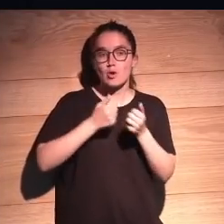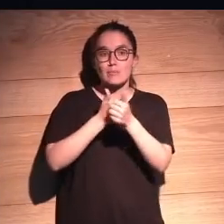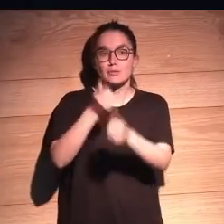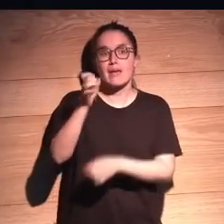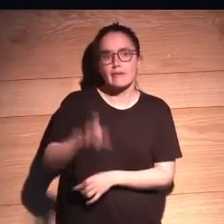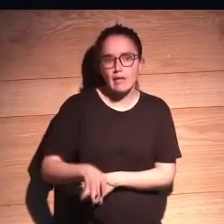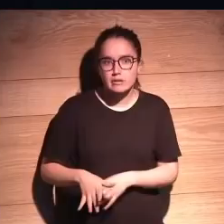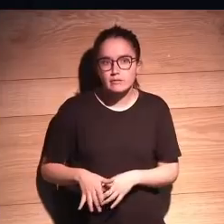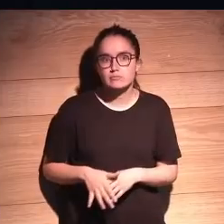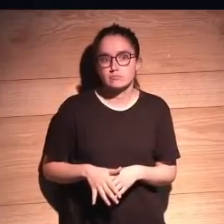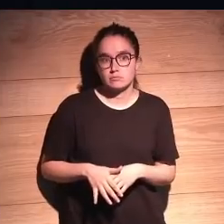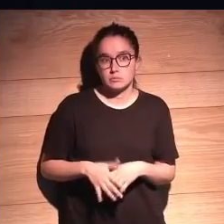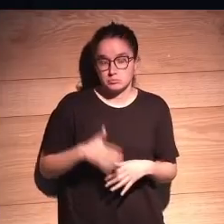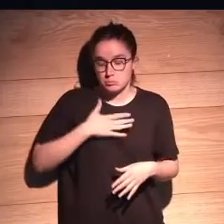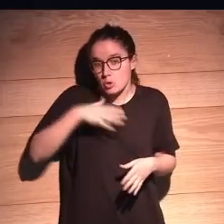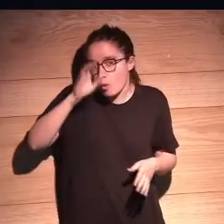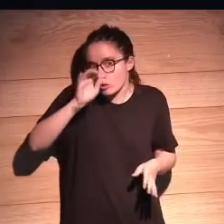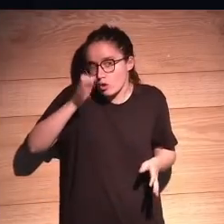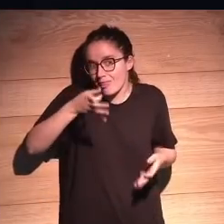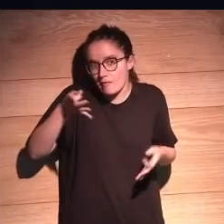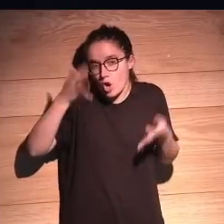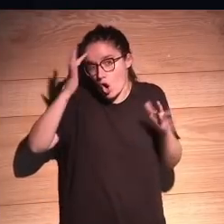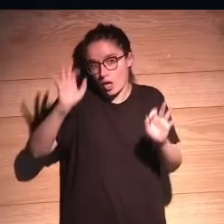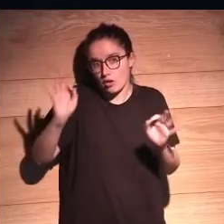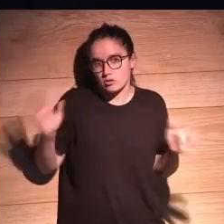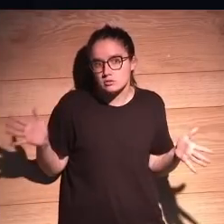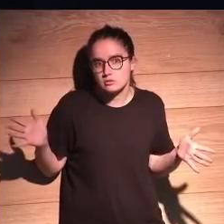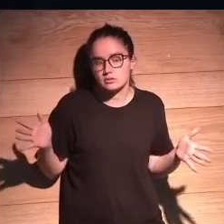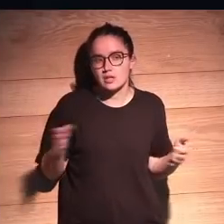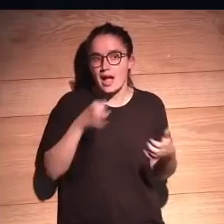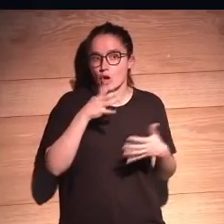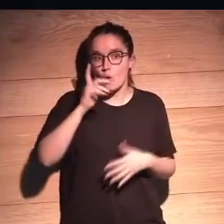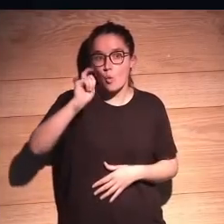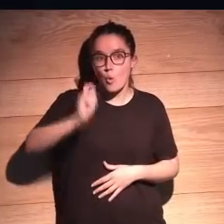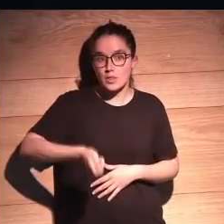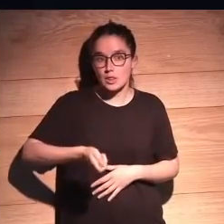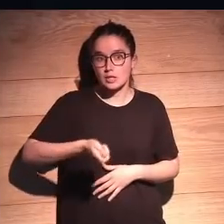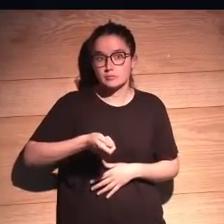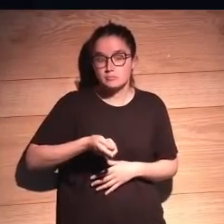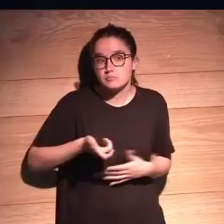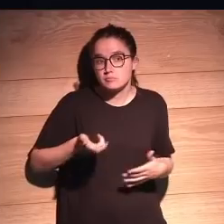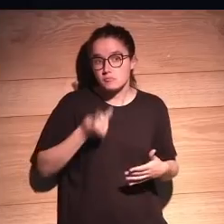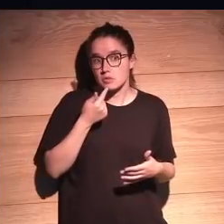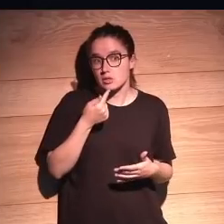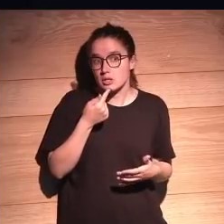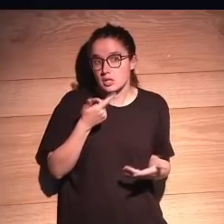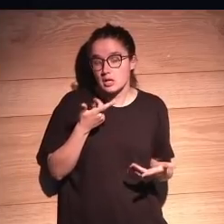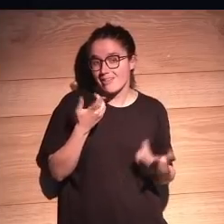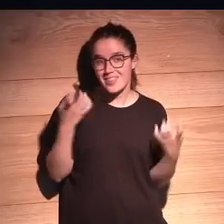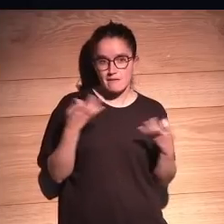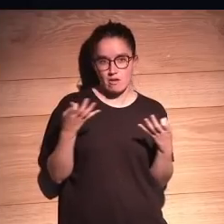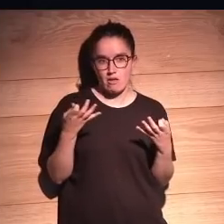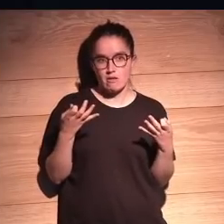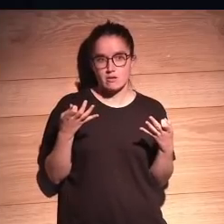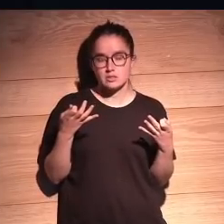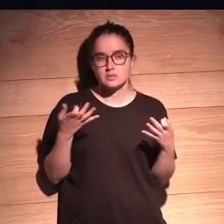responsabilidad? Pues claro, vamos, a mí me parece que debería ser obvio esto. De cara a un juez, yo creo que él diría que es necesario.